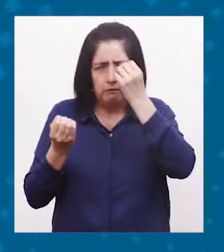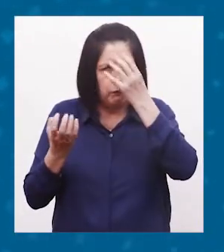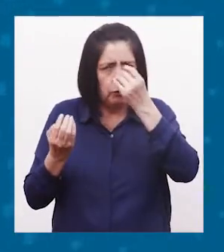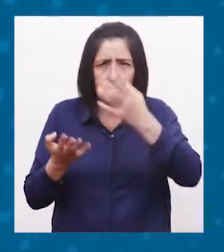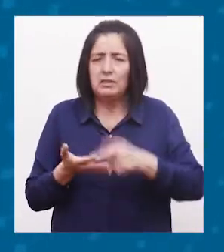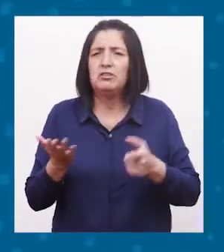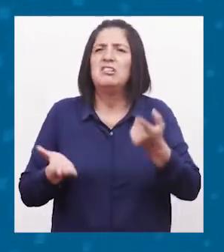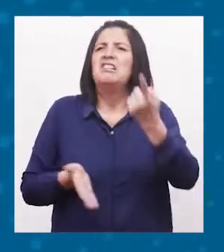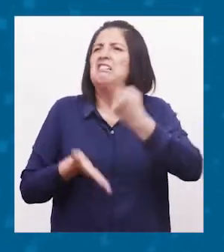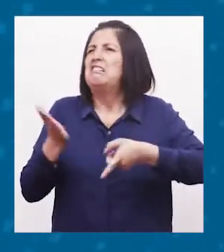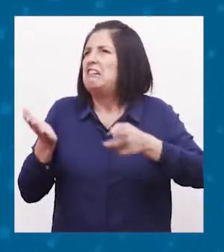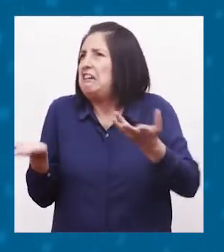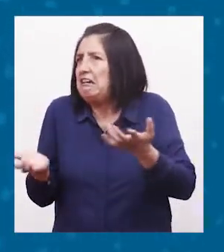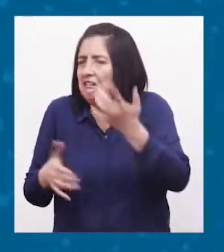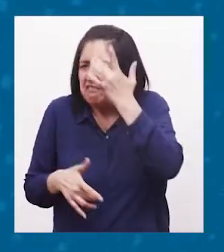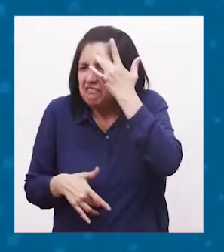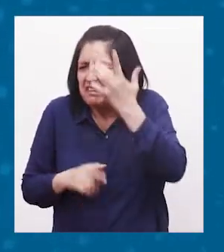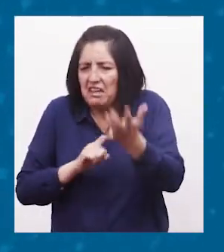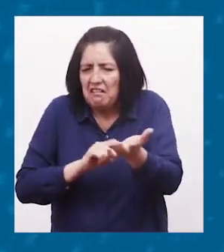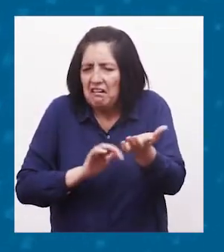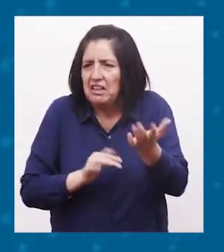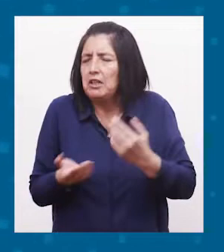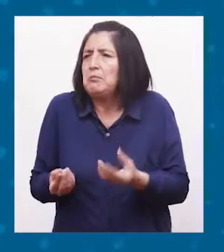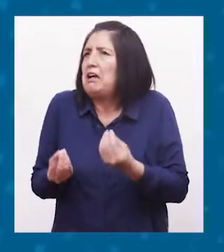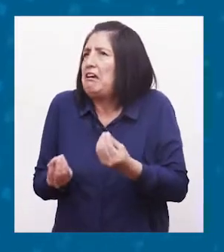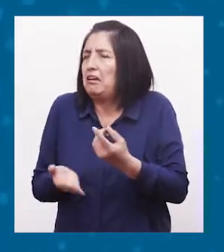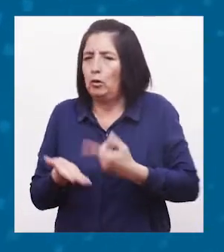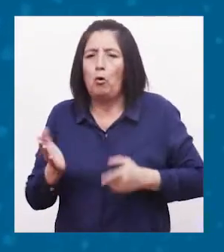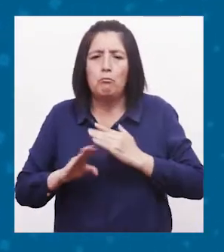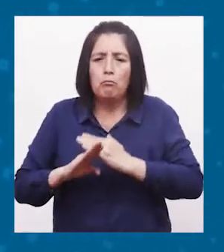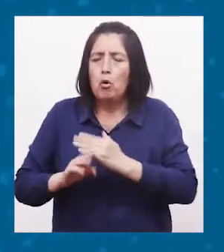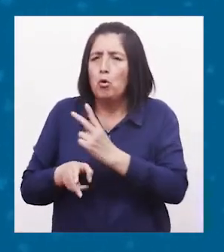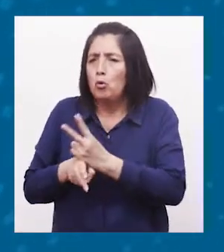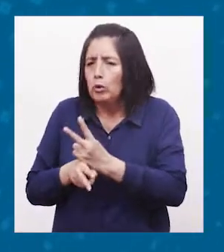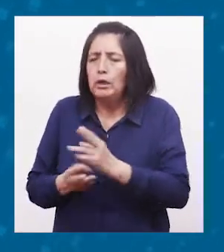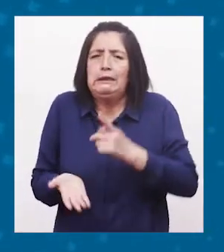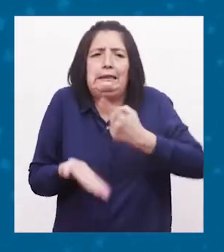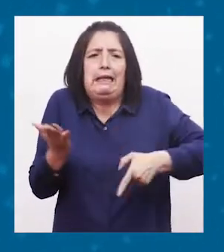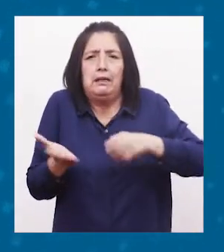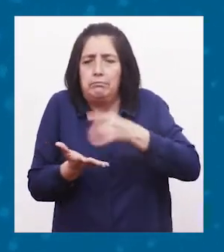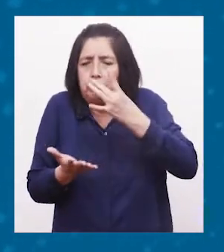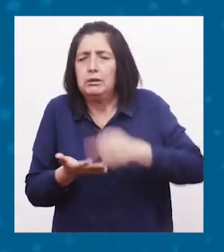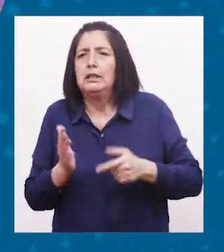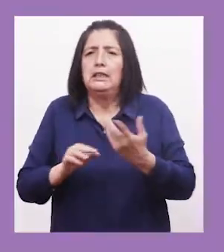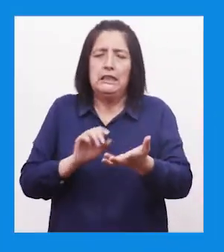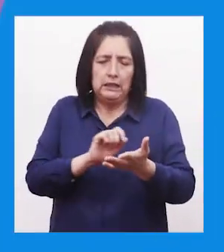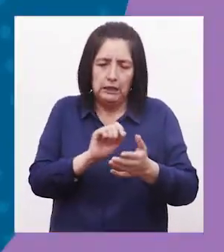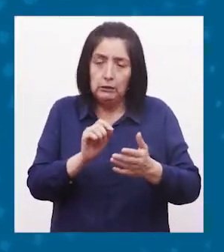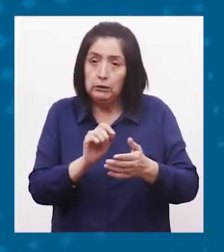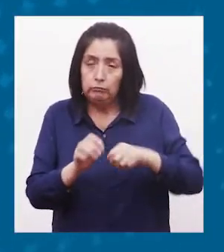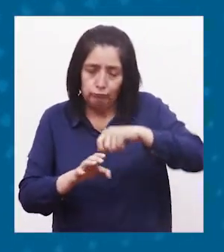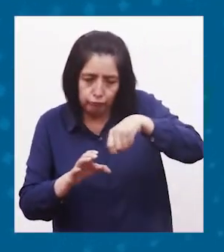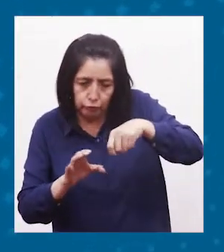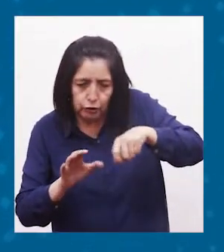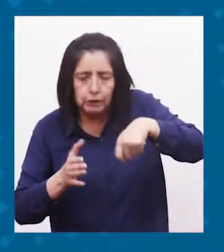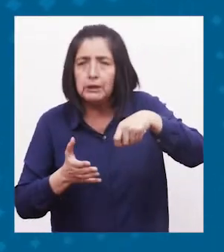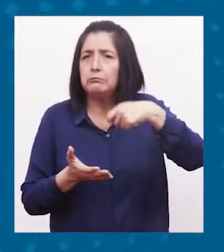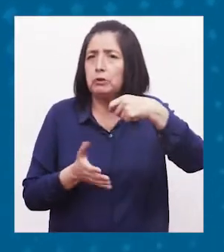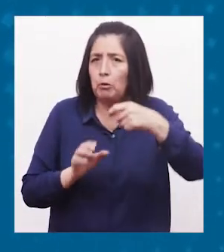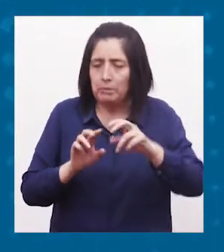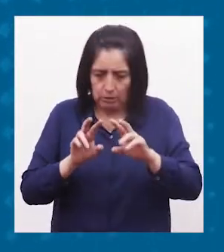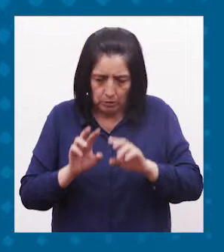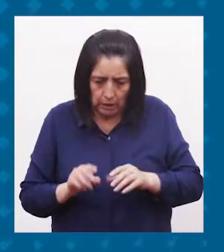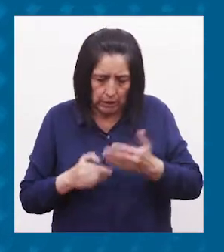sobre qué es la anemia Cómo se previene Cuál es el tratamiento Y recetas saludables Las mismas que están